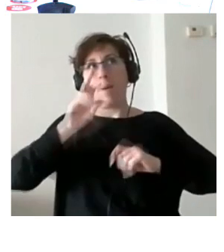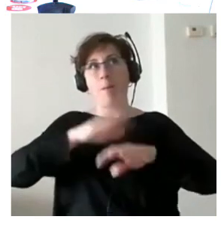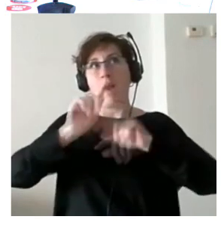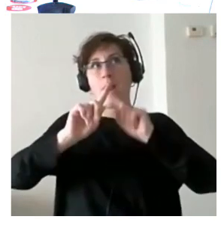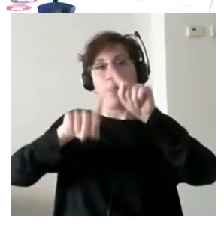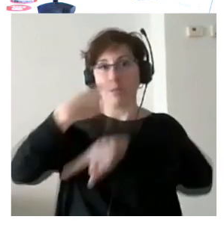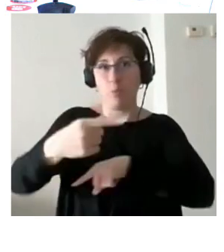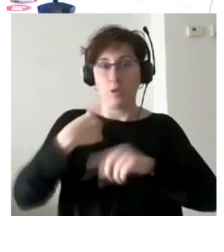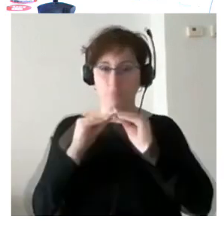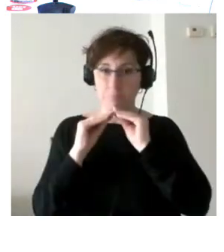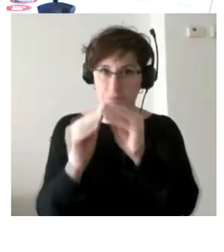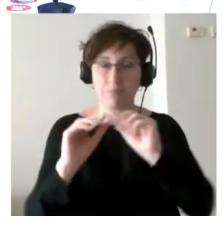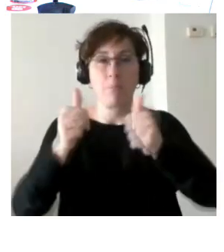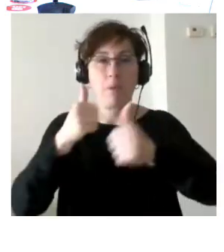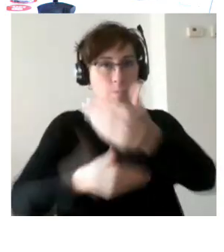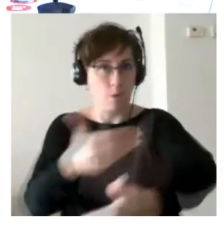proceso